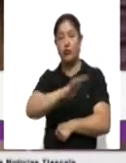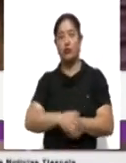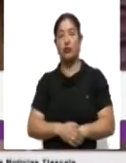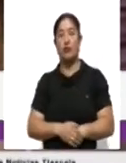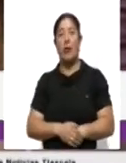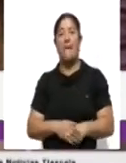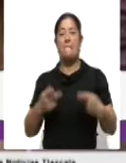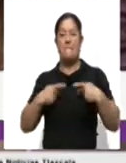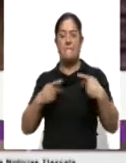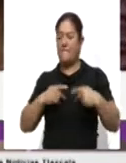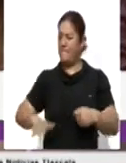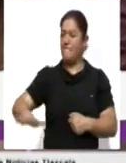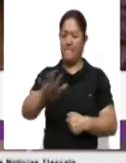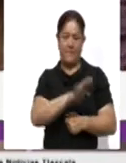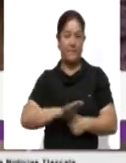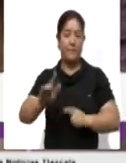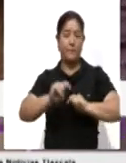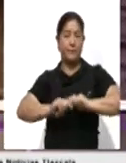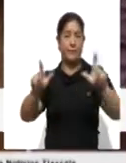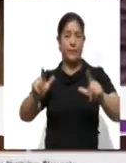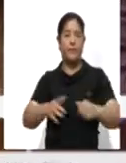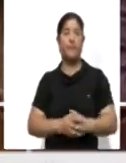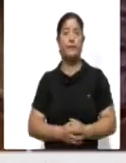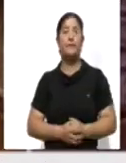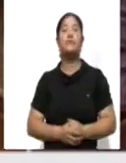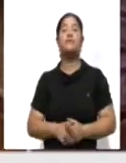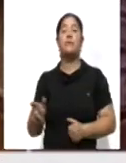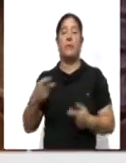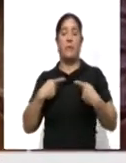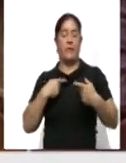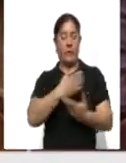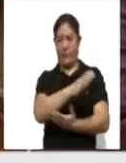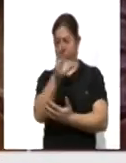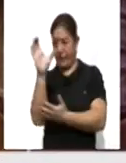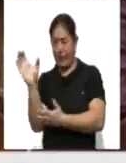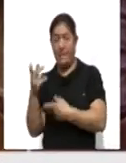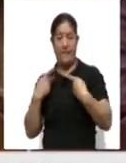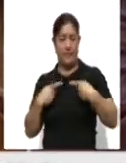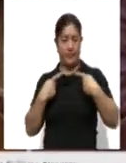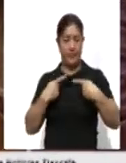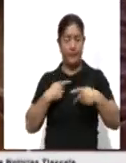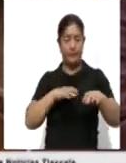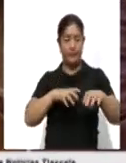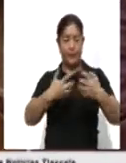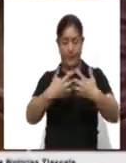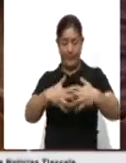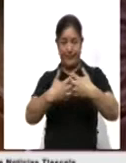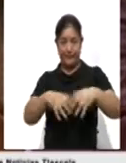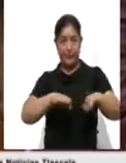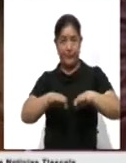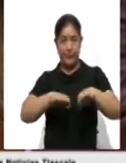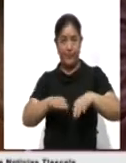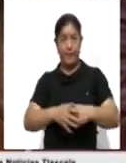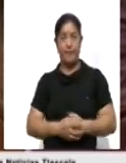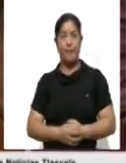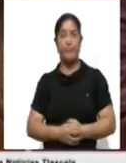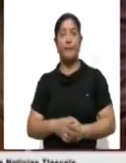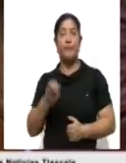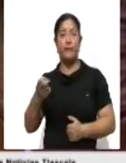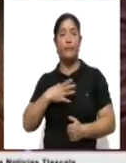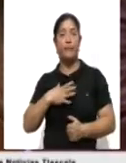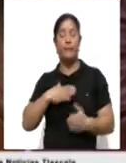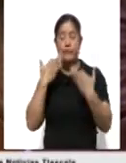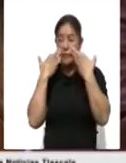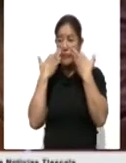tlaxcalteca, a los campesinos, a los obreros. Esta obra la entrego a ellos como testimonio de